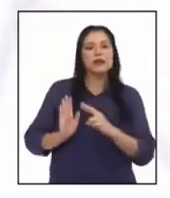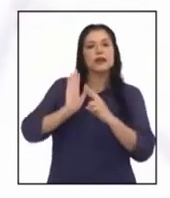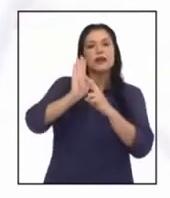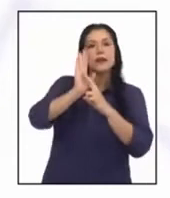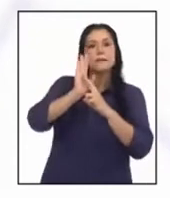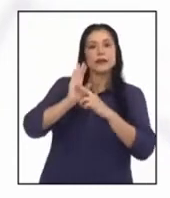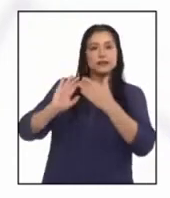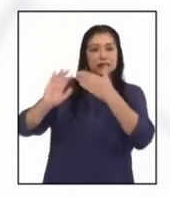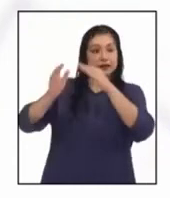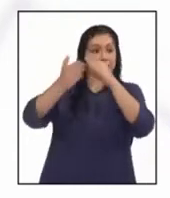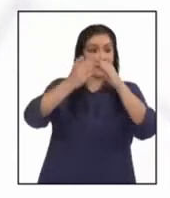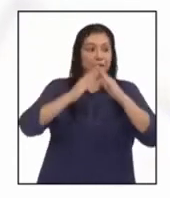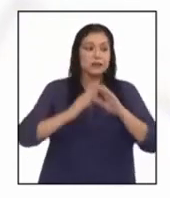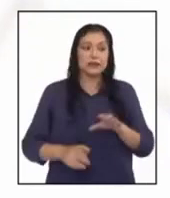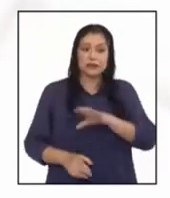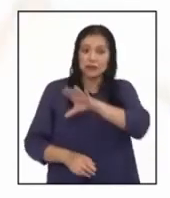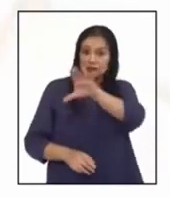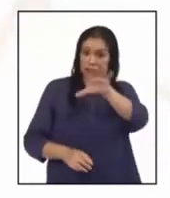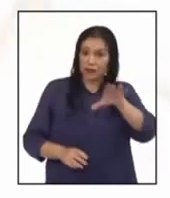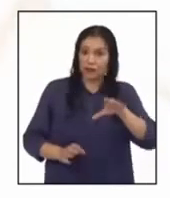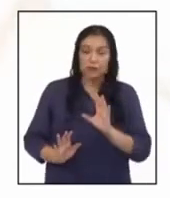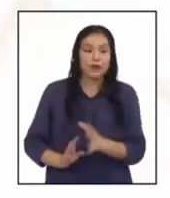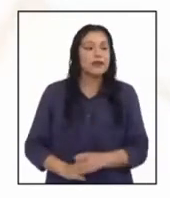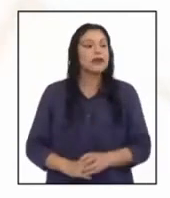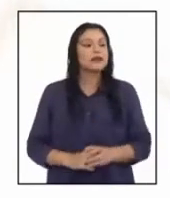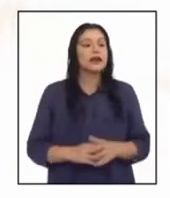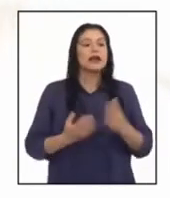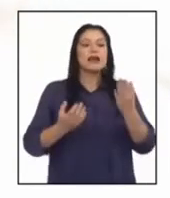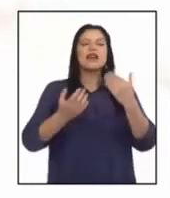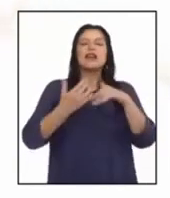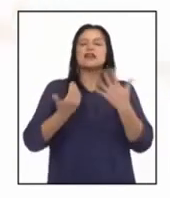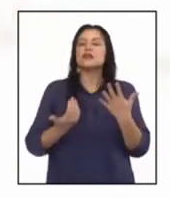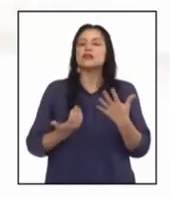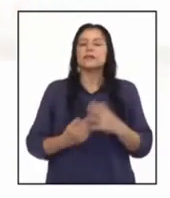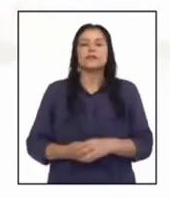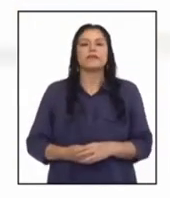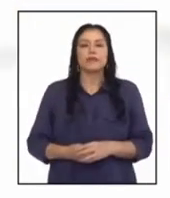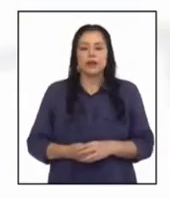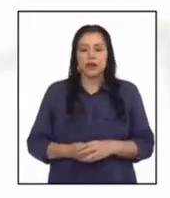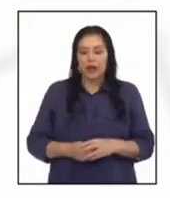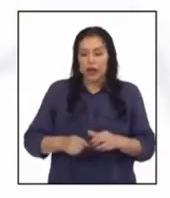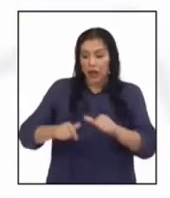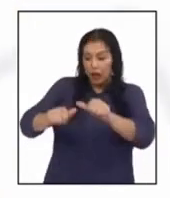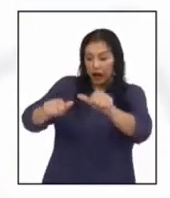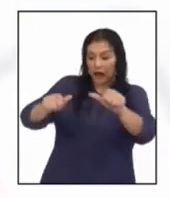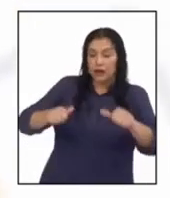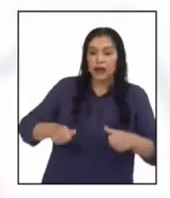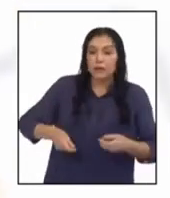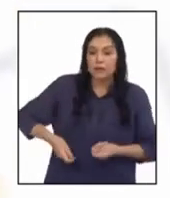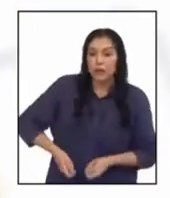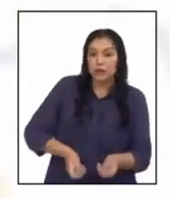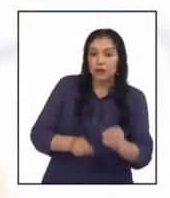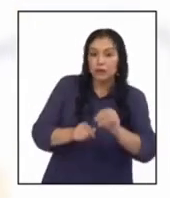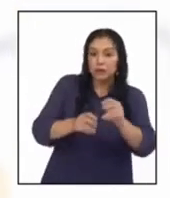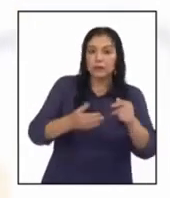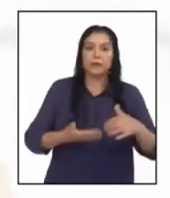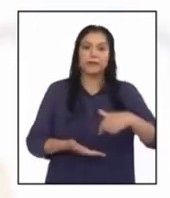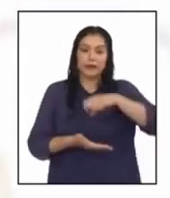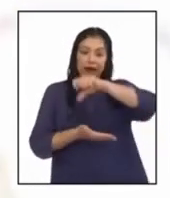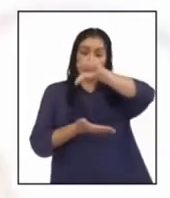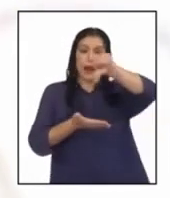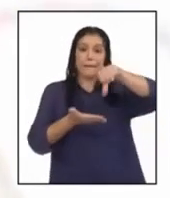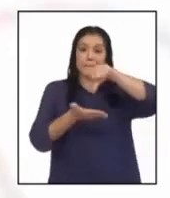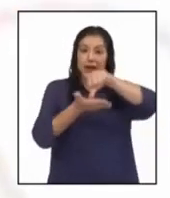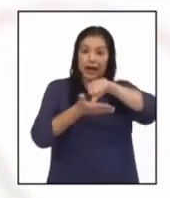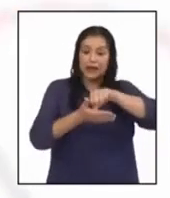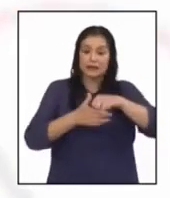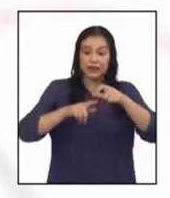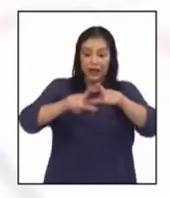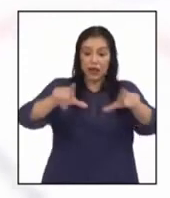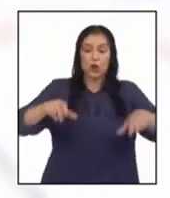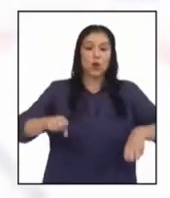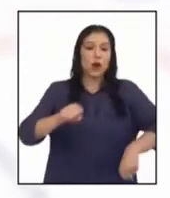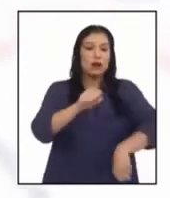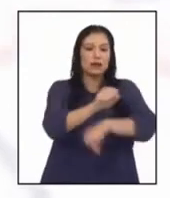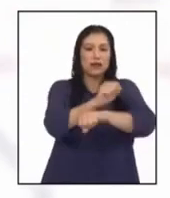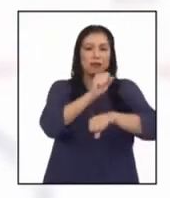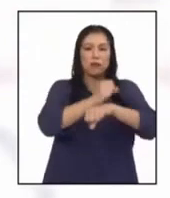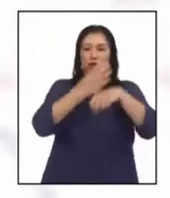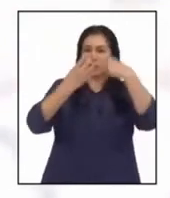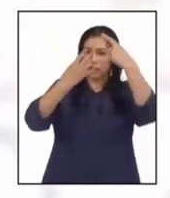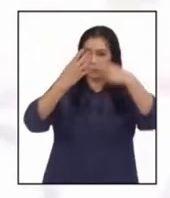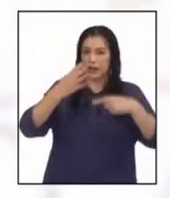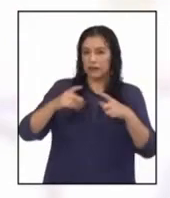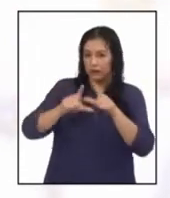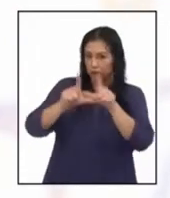representan las manzanas de la comunidad. Dentro de ellas, el campo agrícola, la plaza, el campo deportivo, etc.